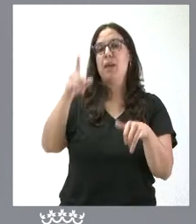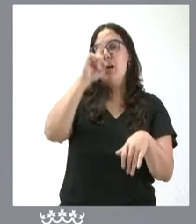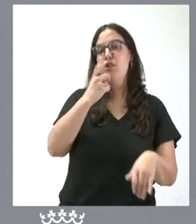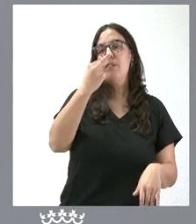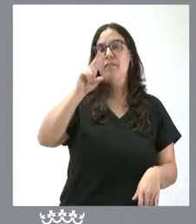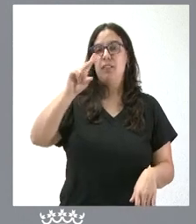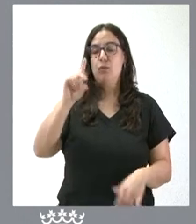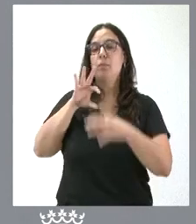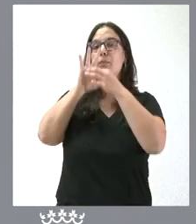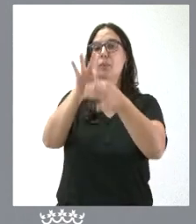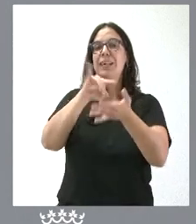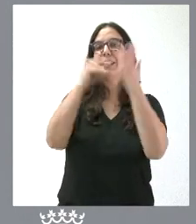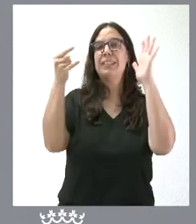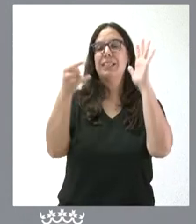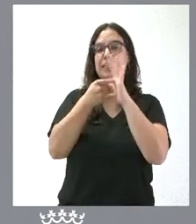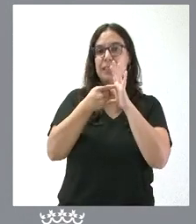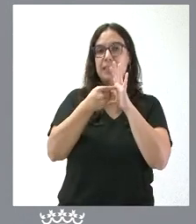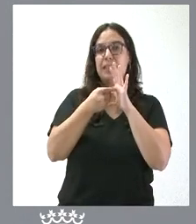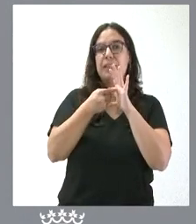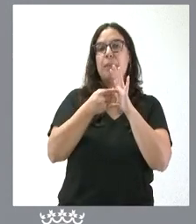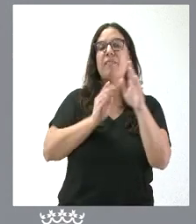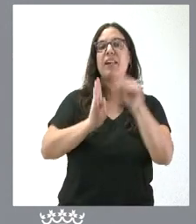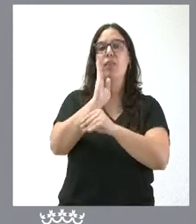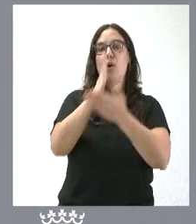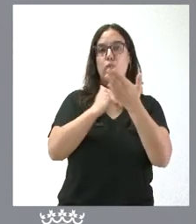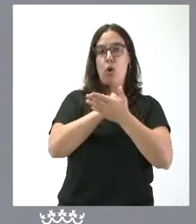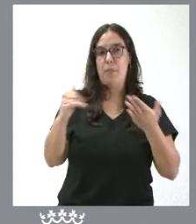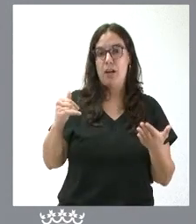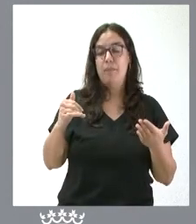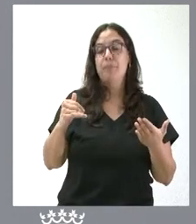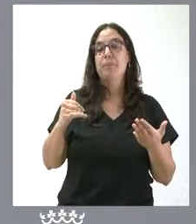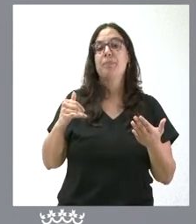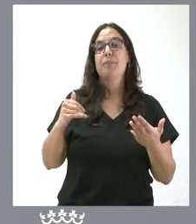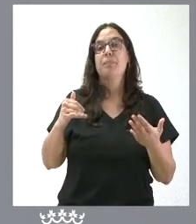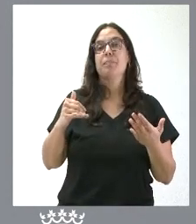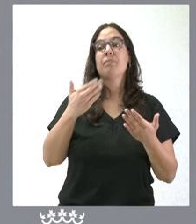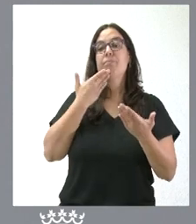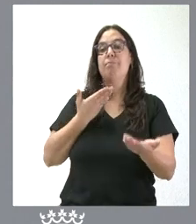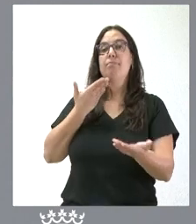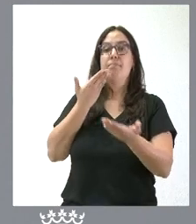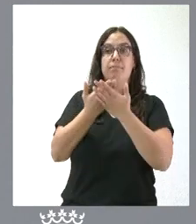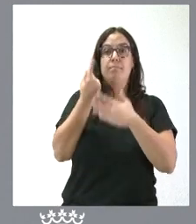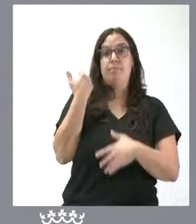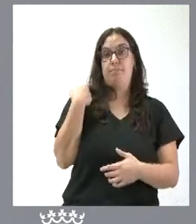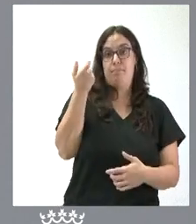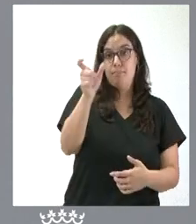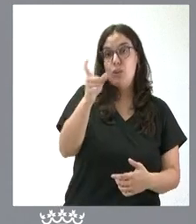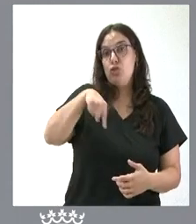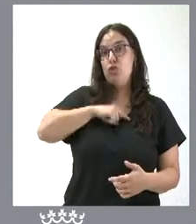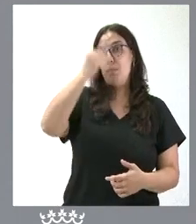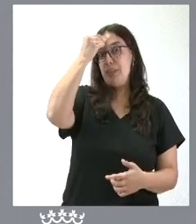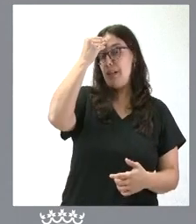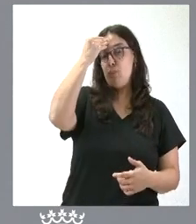2021 correspondiente al sistema de financiación autonómica, que una vez formulada esta cuantía, a nuestro juicio no se